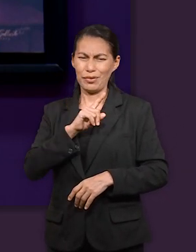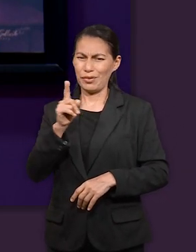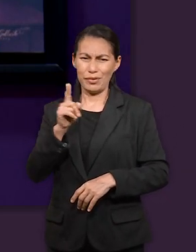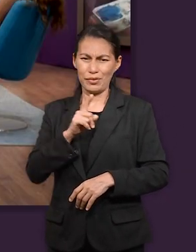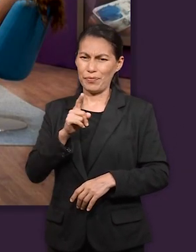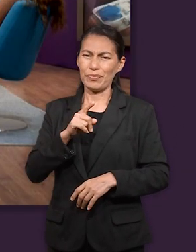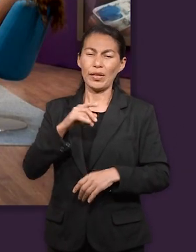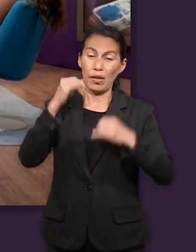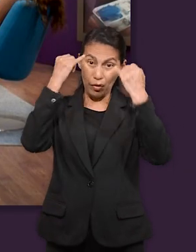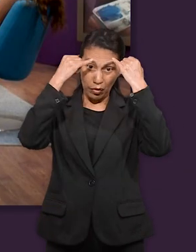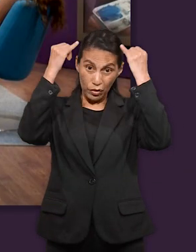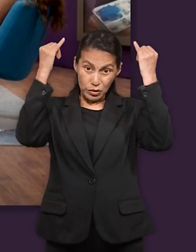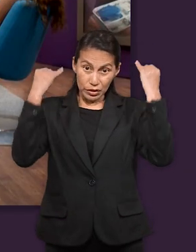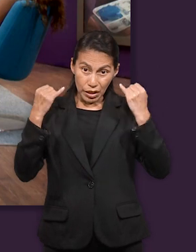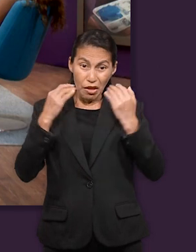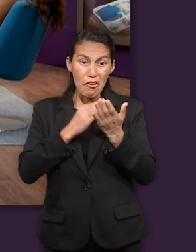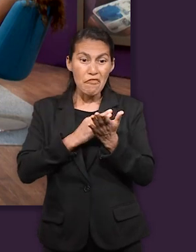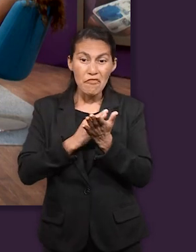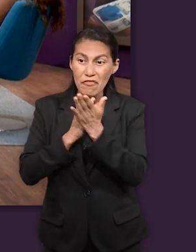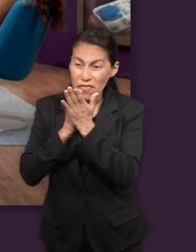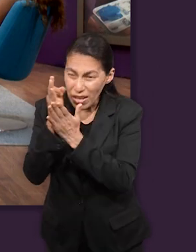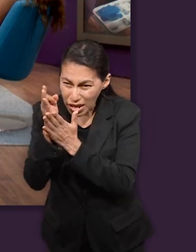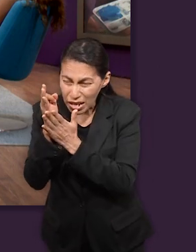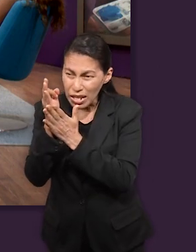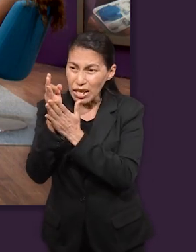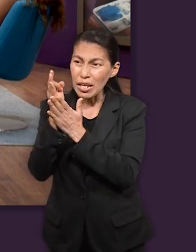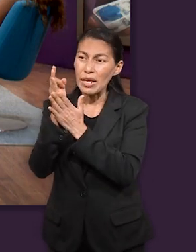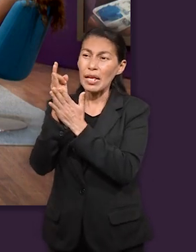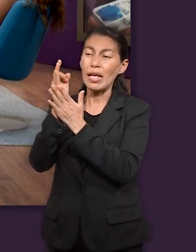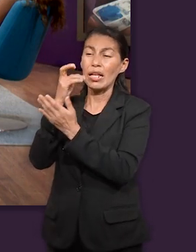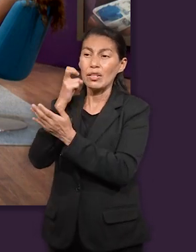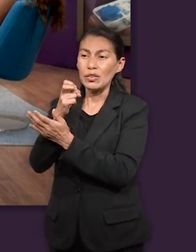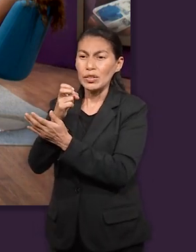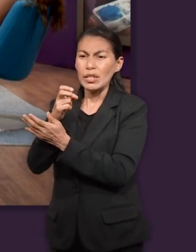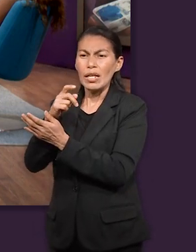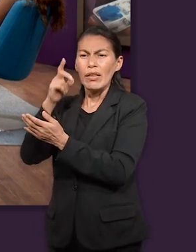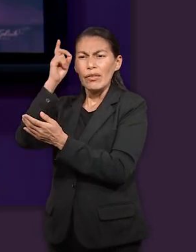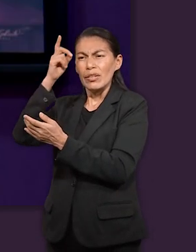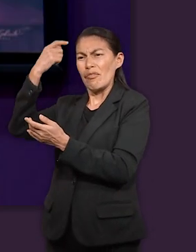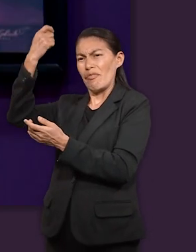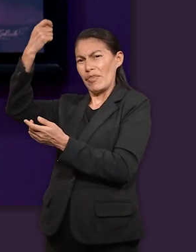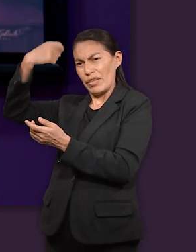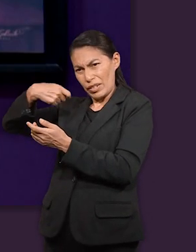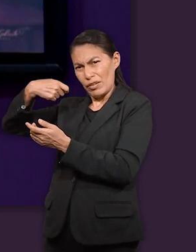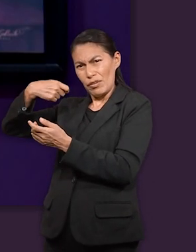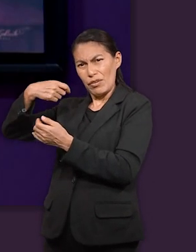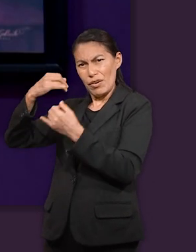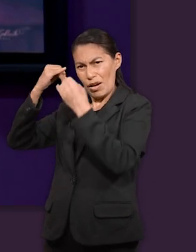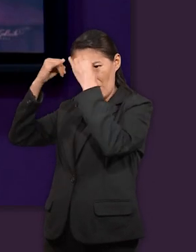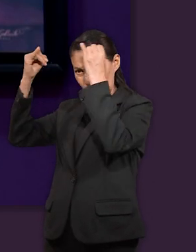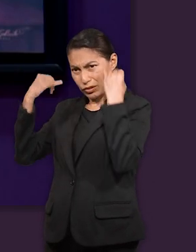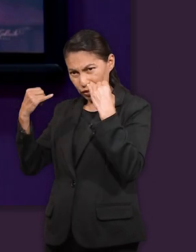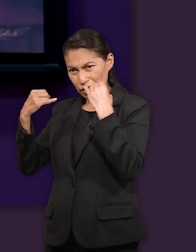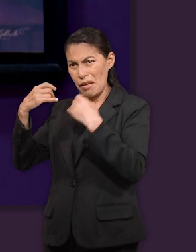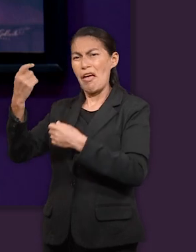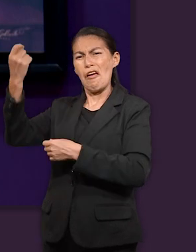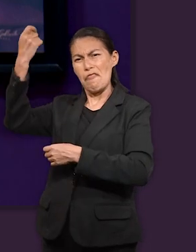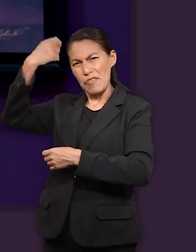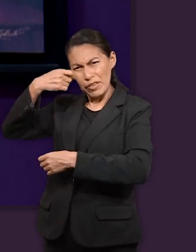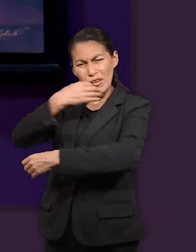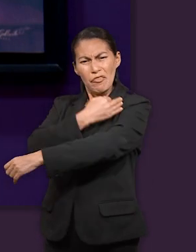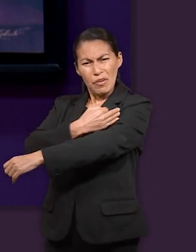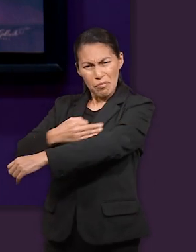beneficio material un beneficio económico sino que gracias a la fidelidad de José las bendiciones que dio Dios